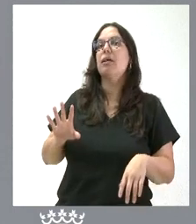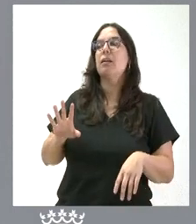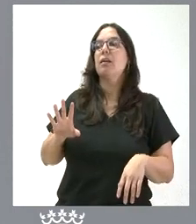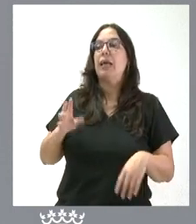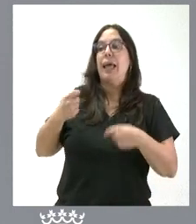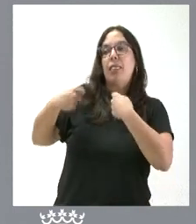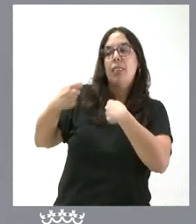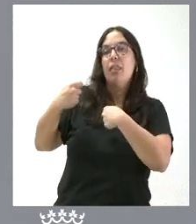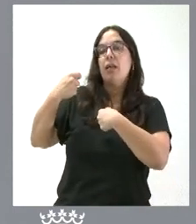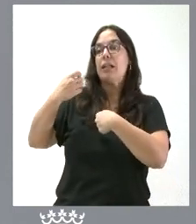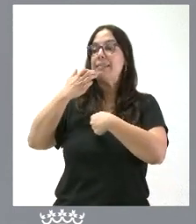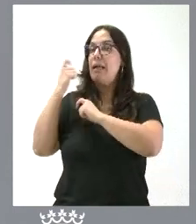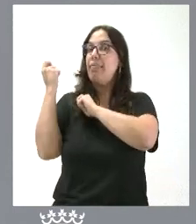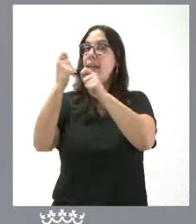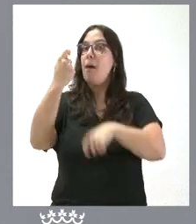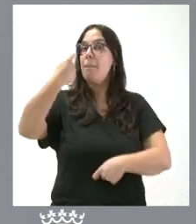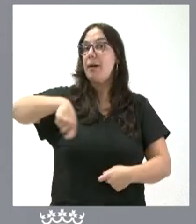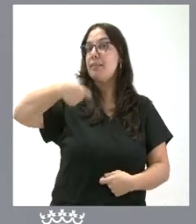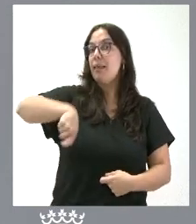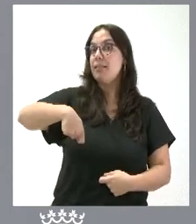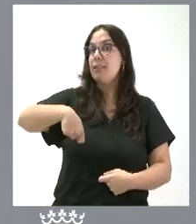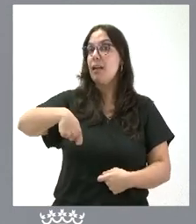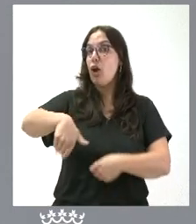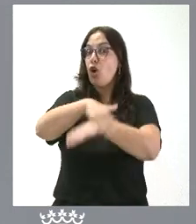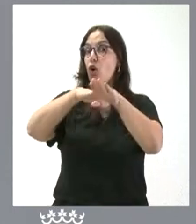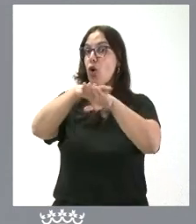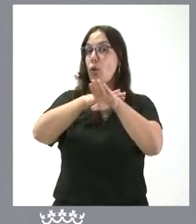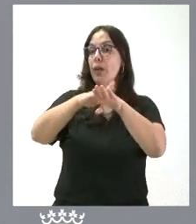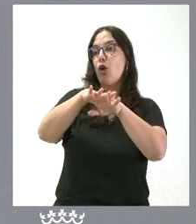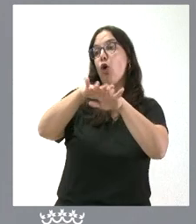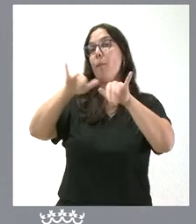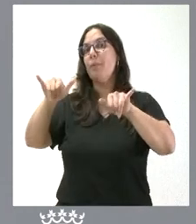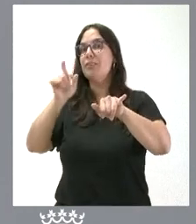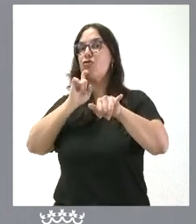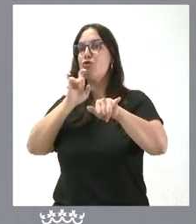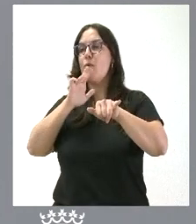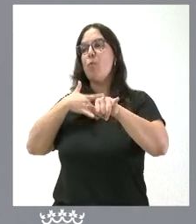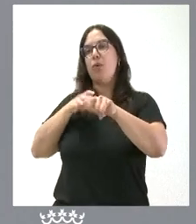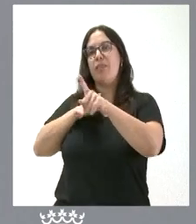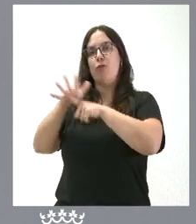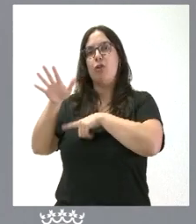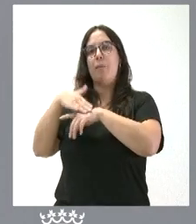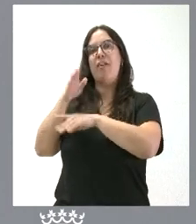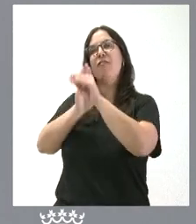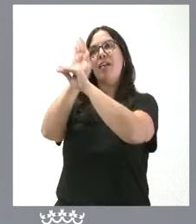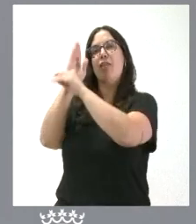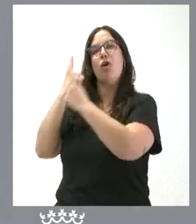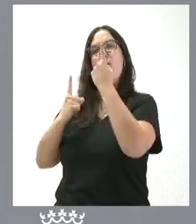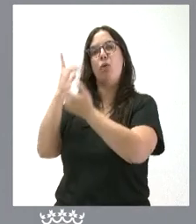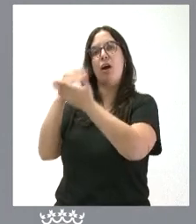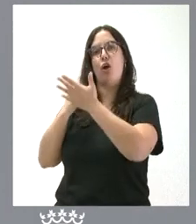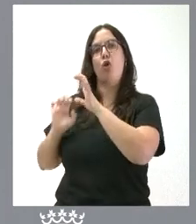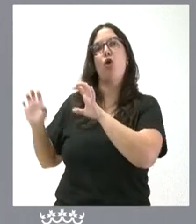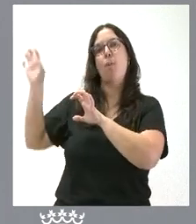de un candidato a la presidencia del Gobierno que podrían tener efecto sobre la financiación de algunas comunidades autónomas